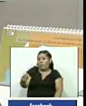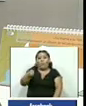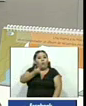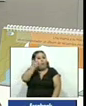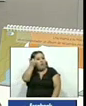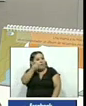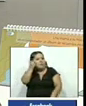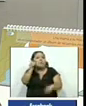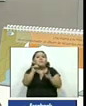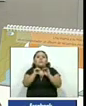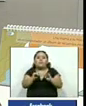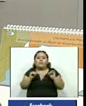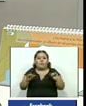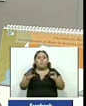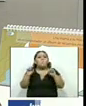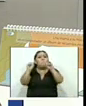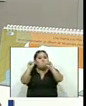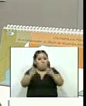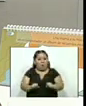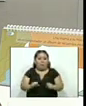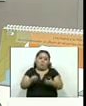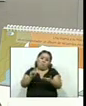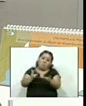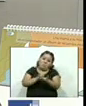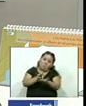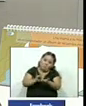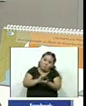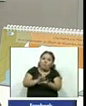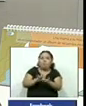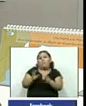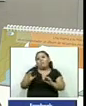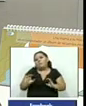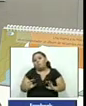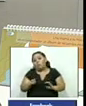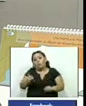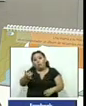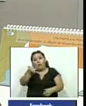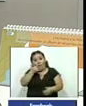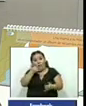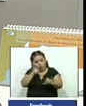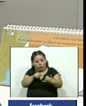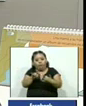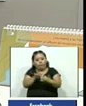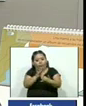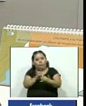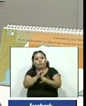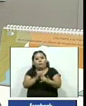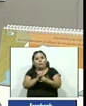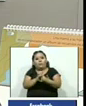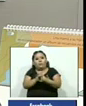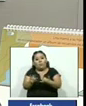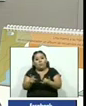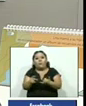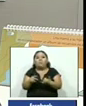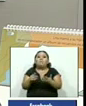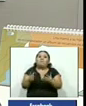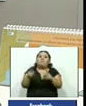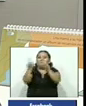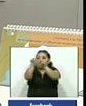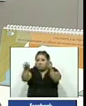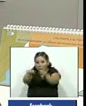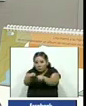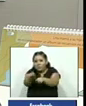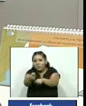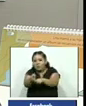jóvenes tienen acceso a un ipad a un teléfono inteligente a la televisión